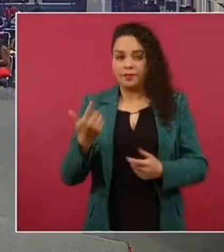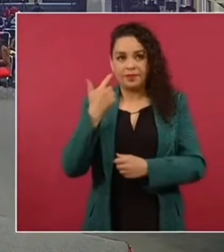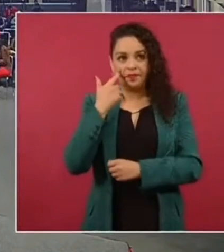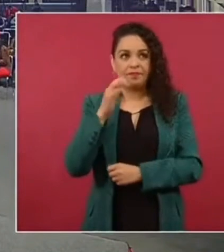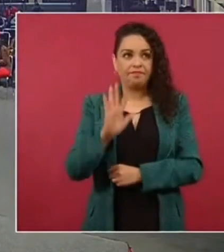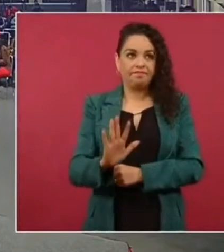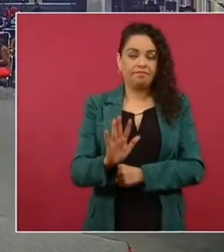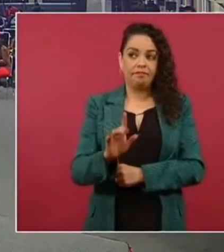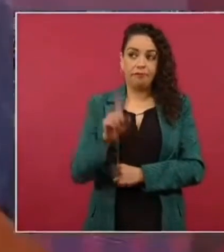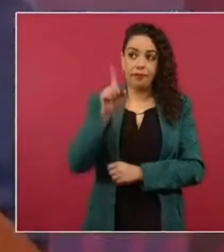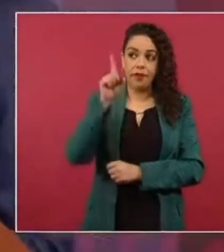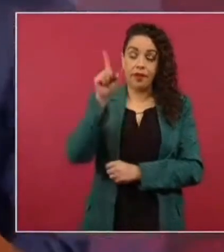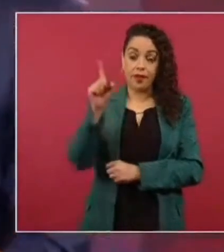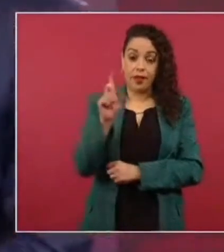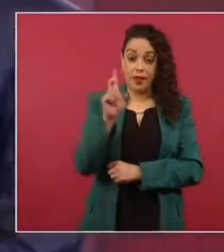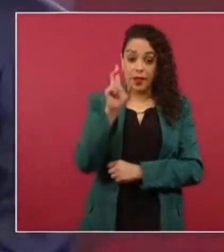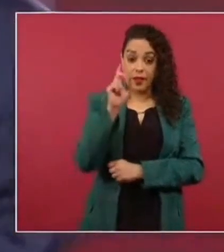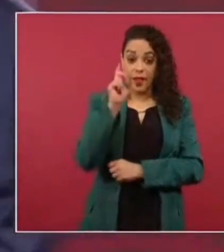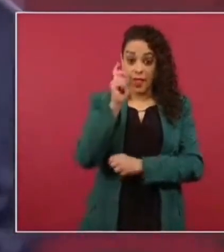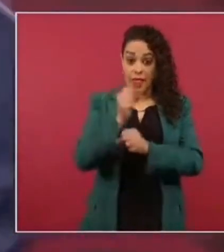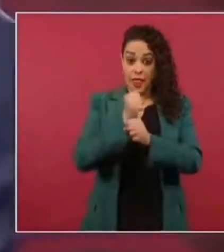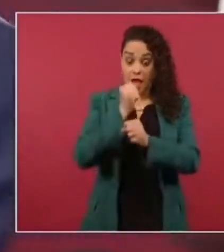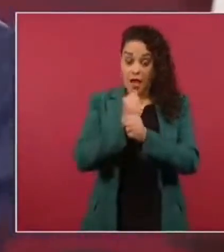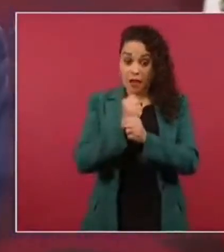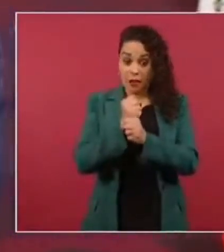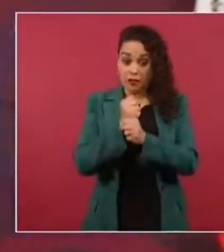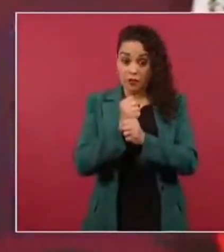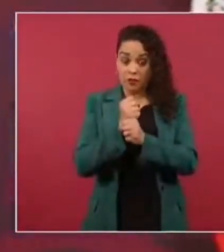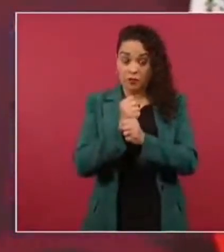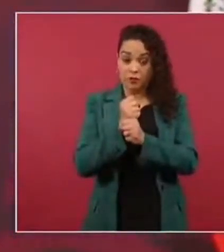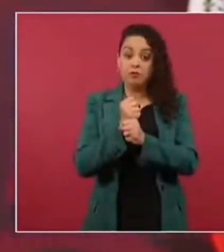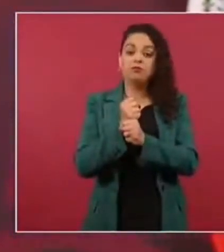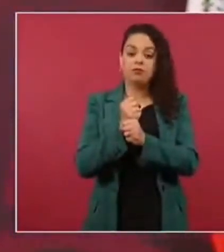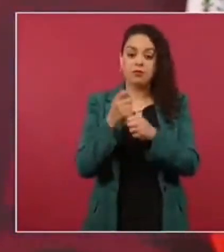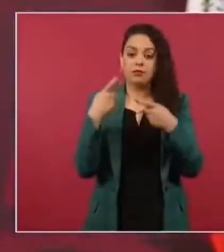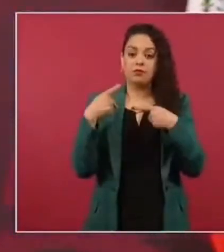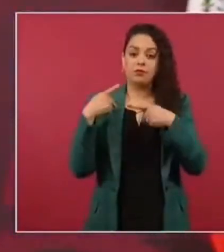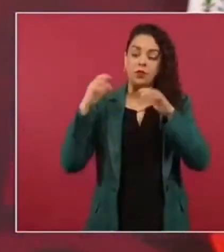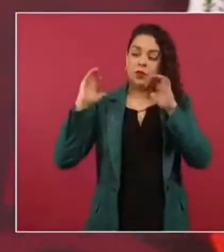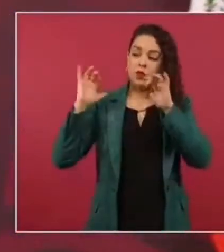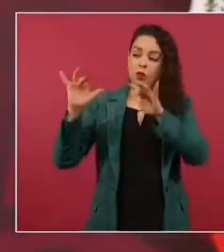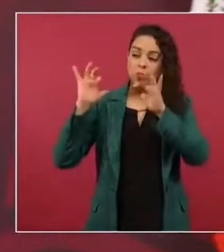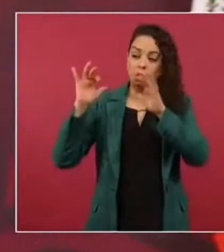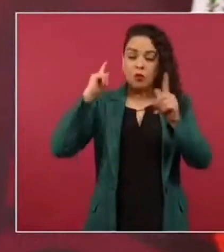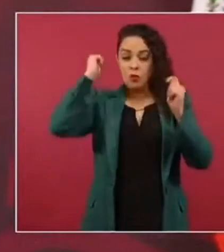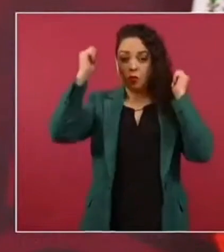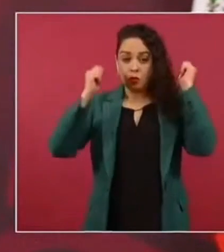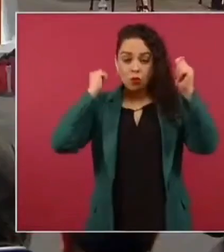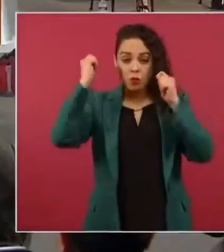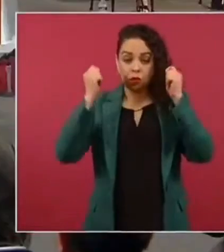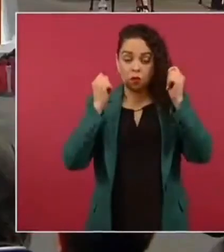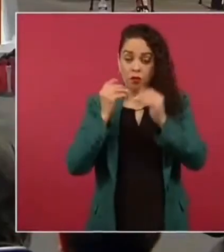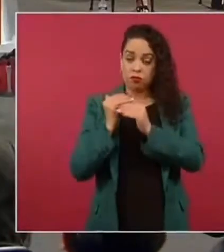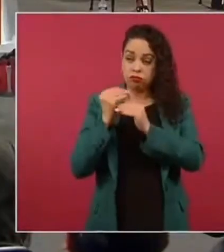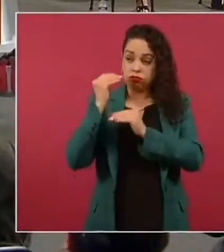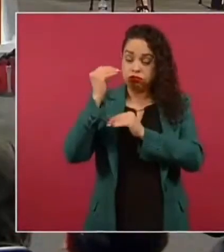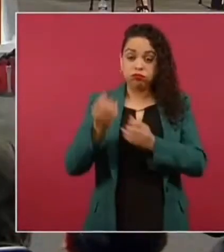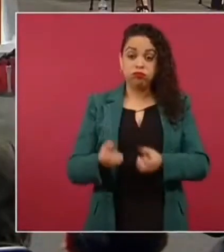Cancún crecía por el turismo a tasas del 8 y del 10% anual.